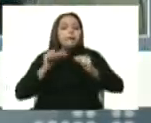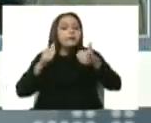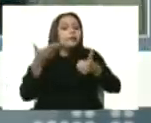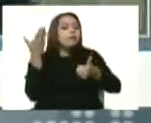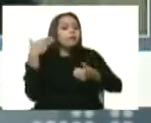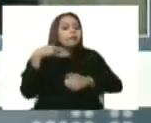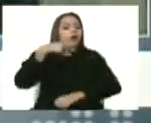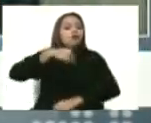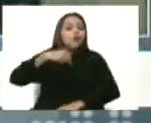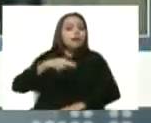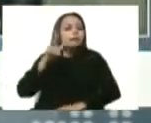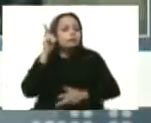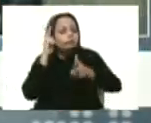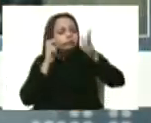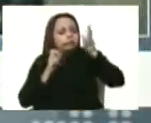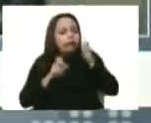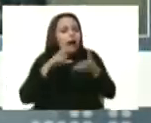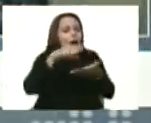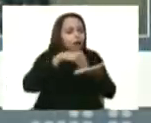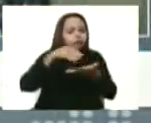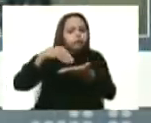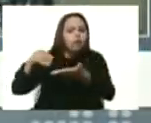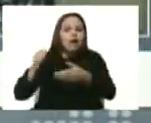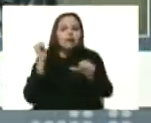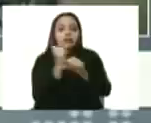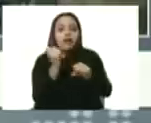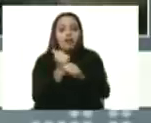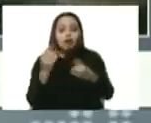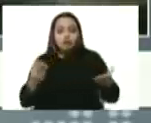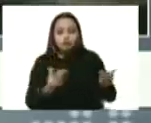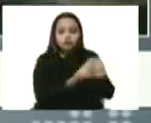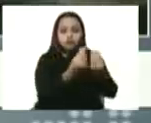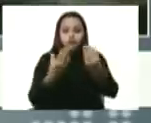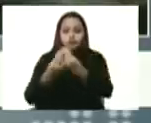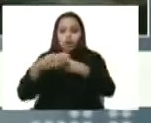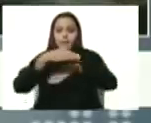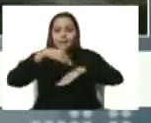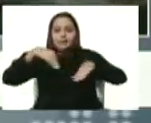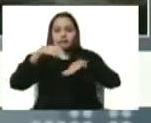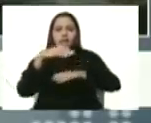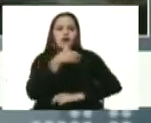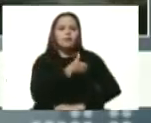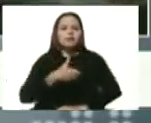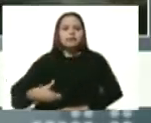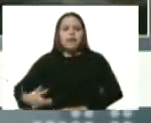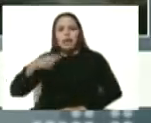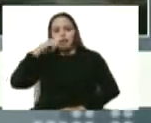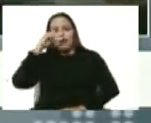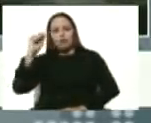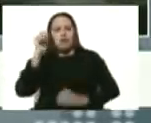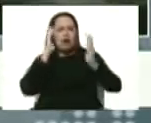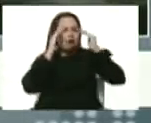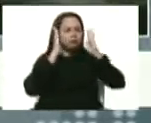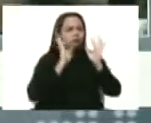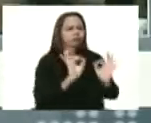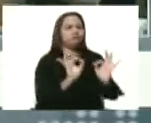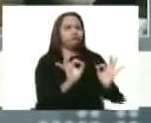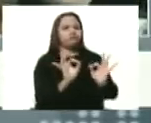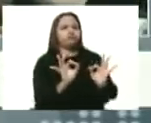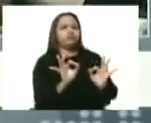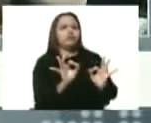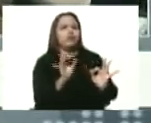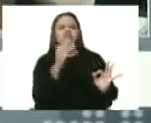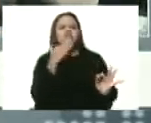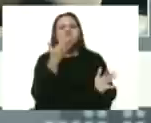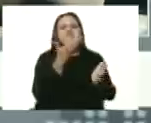escuchándolo, escuchando. Hemos hecho trabajo con los distintos ministerios y bueno, el presidente Nicolás Maduro en atención a las